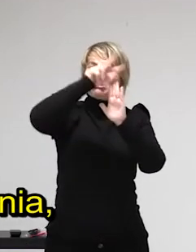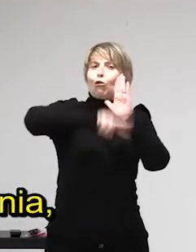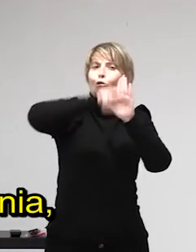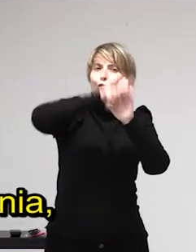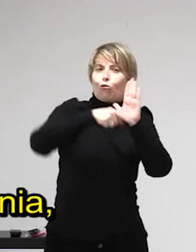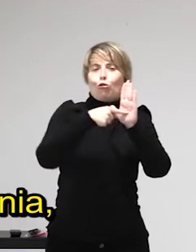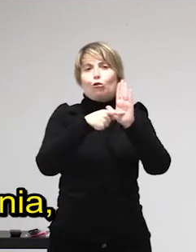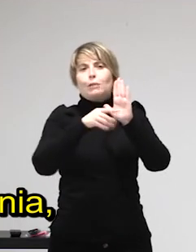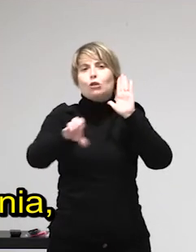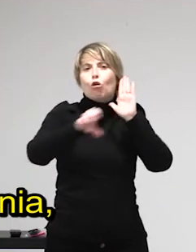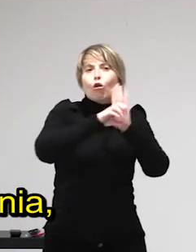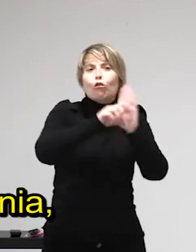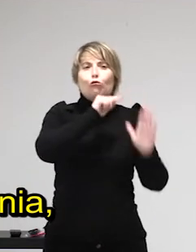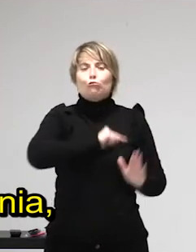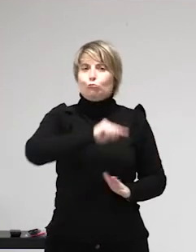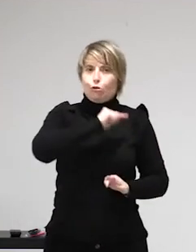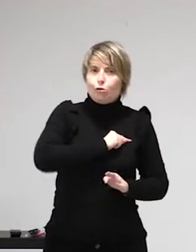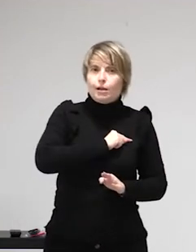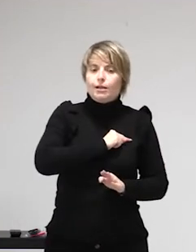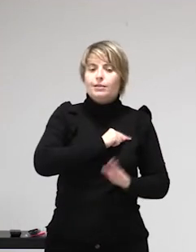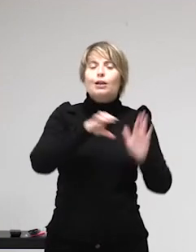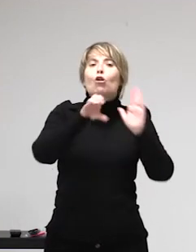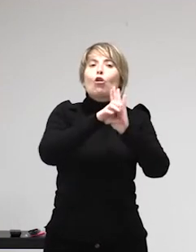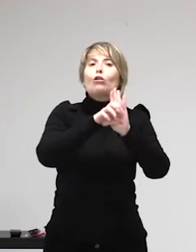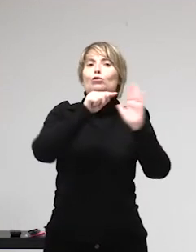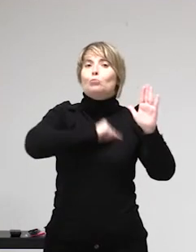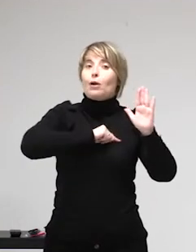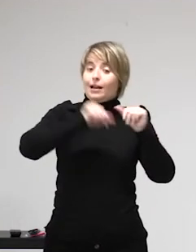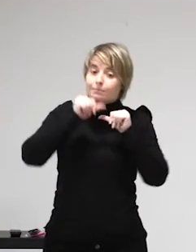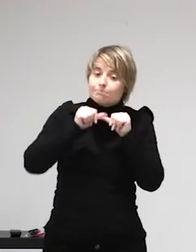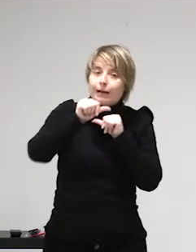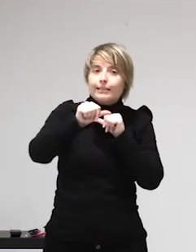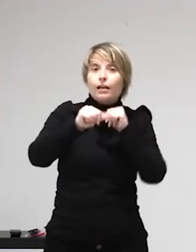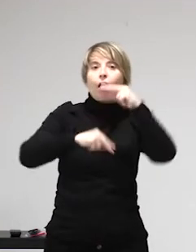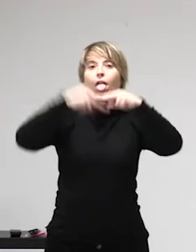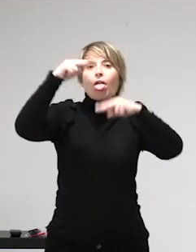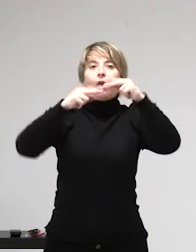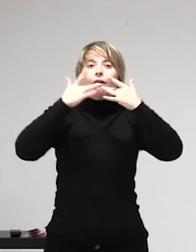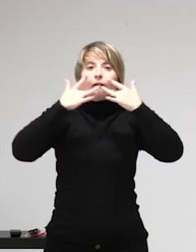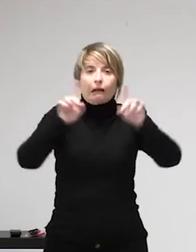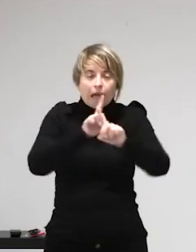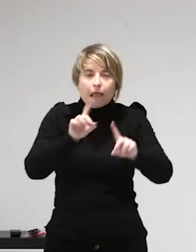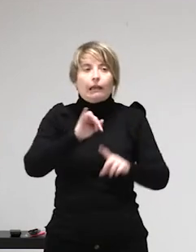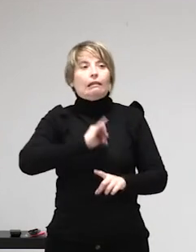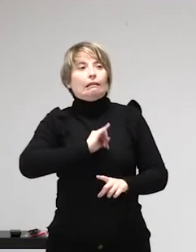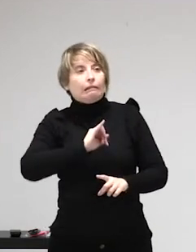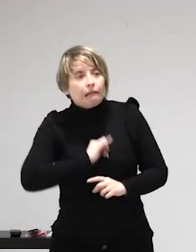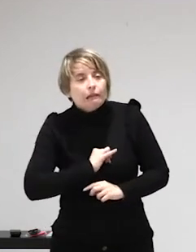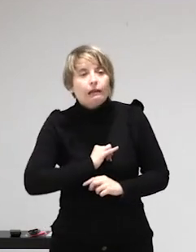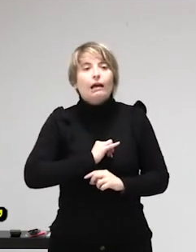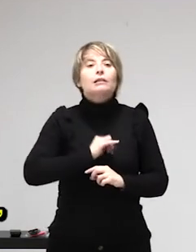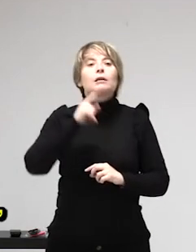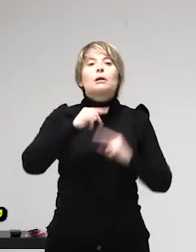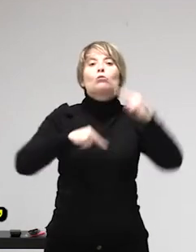Mariola y a Sonia de Arabaco Borrac que nos van a ayudar tamén a que esto llegue a más personas. Gracias y